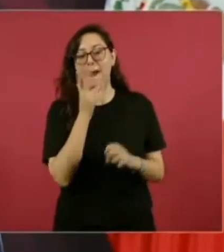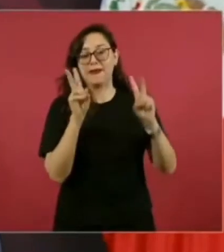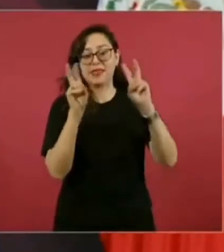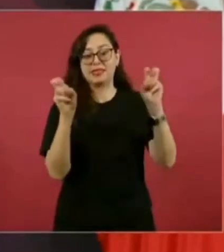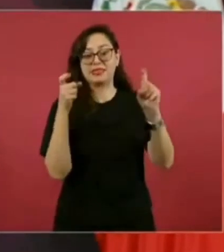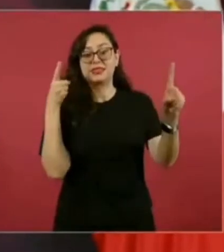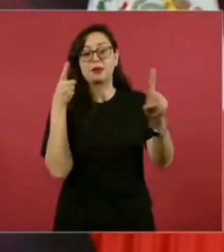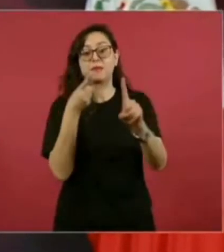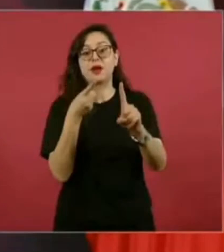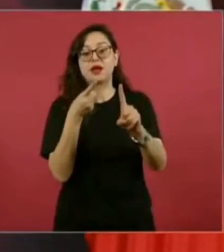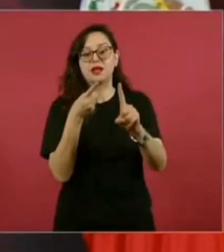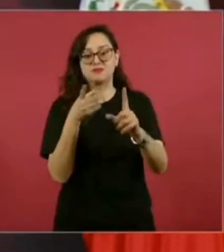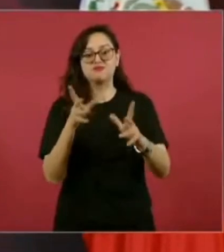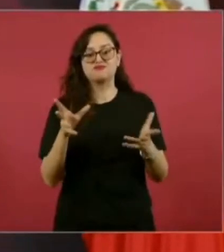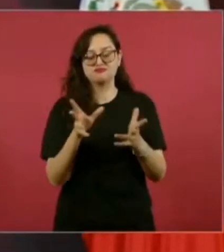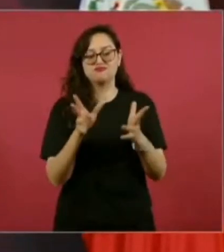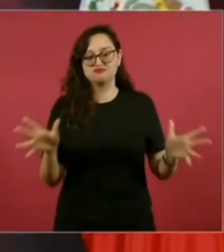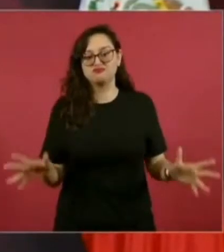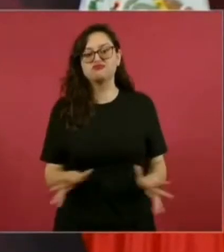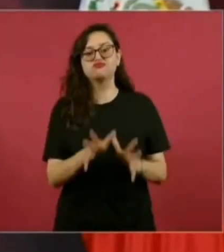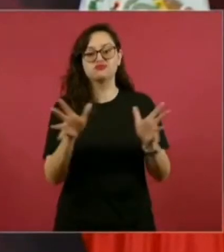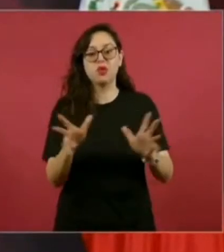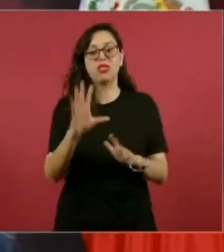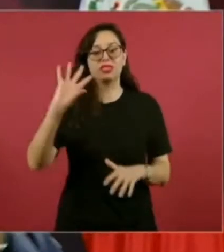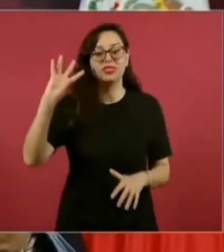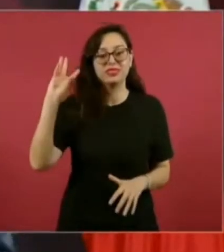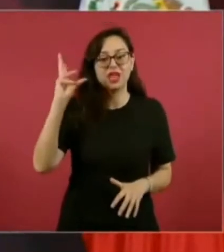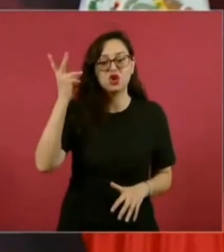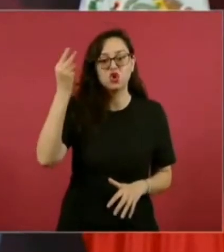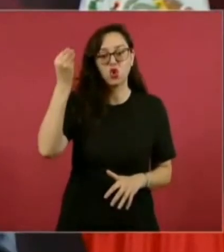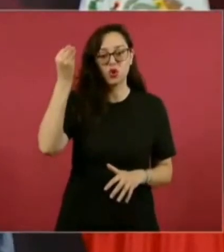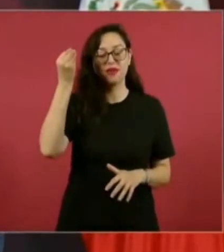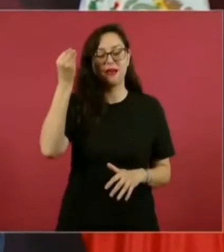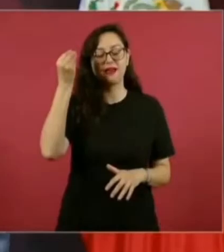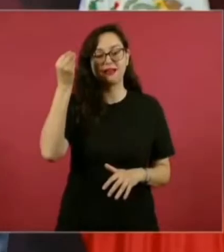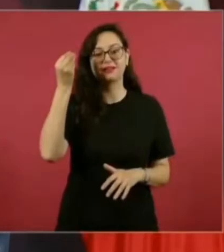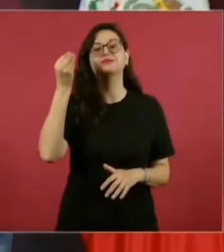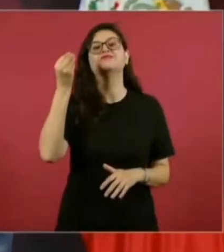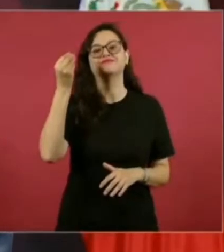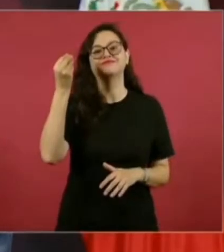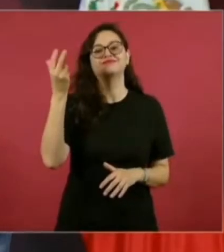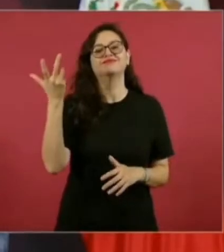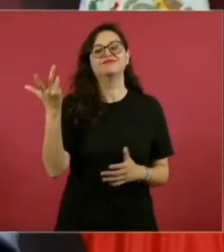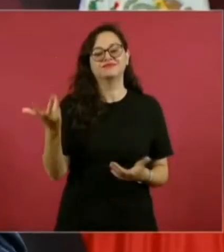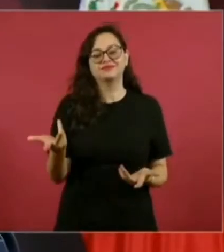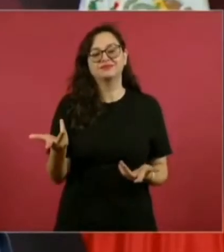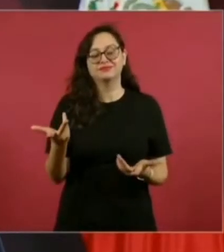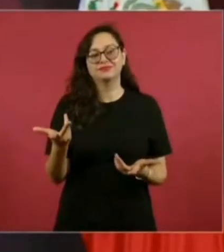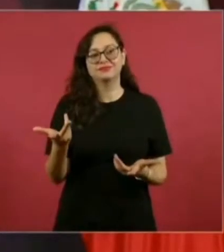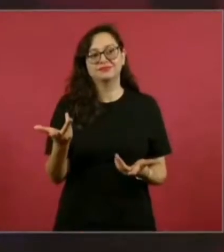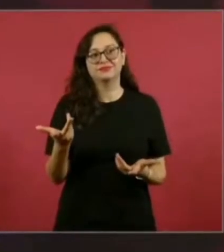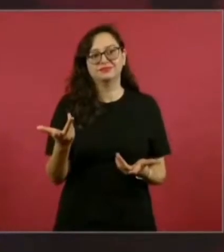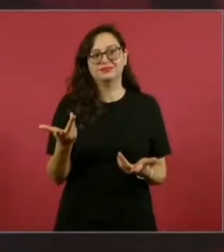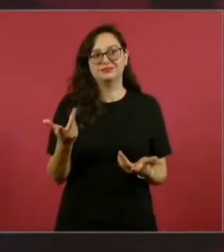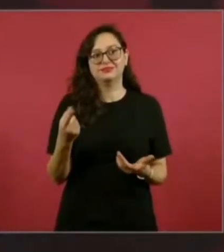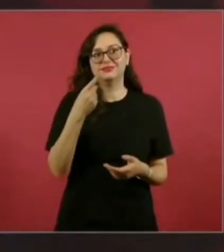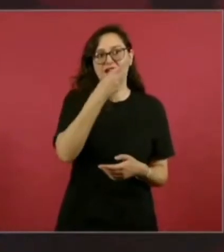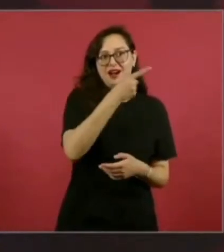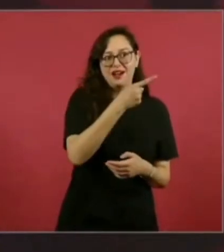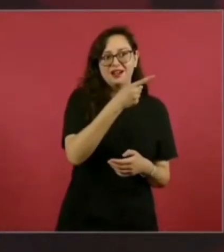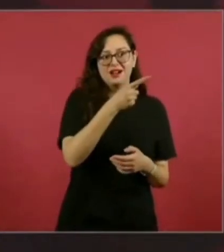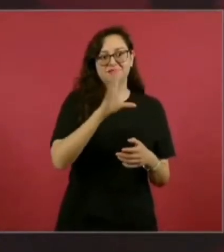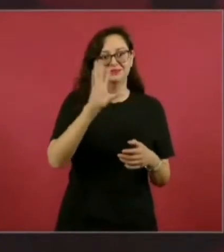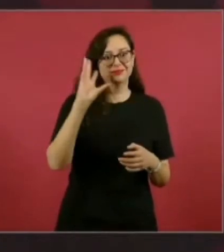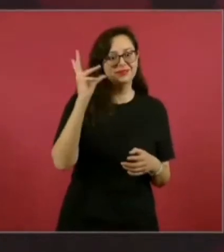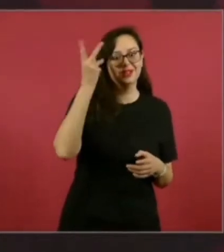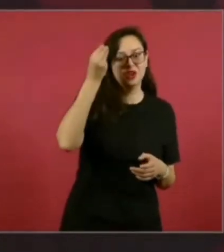para el desarrollo tecnológico. Esto embona, empata, se